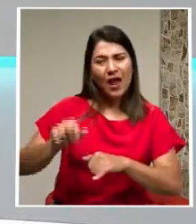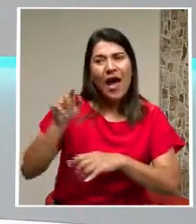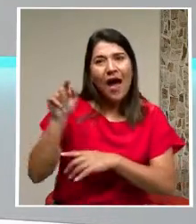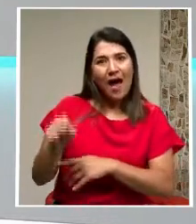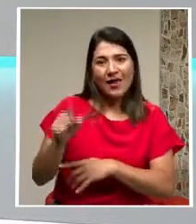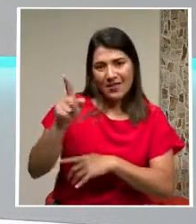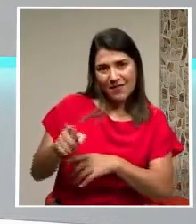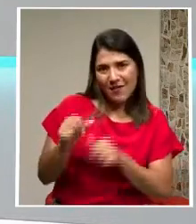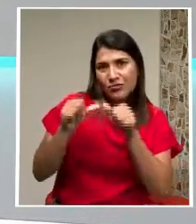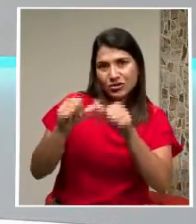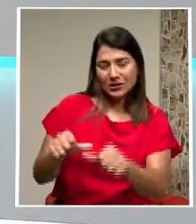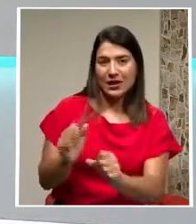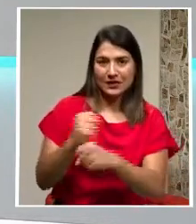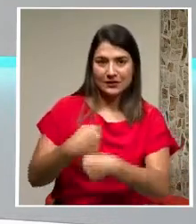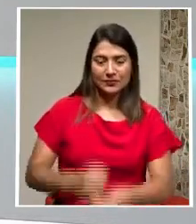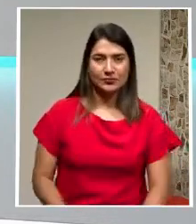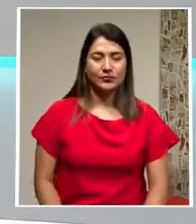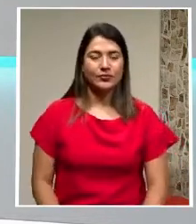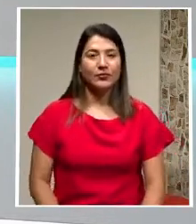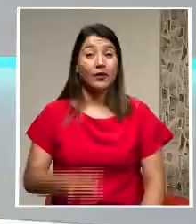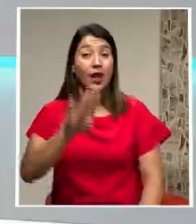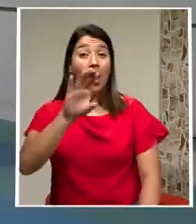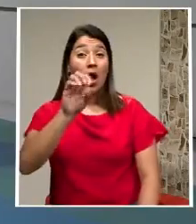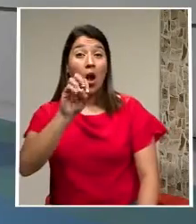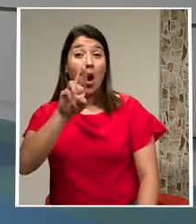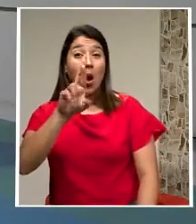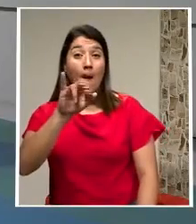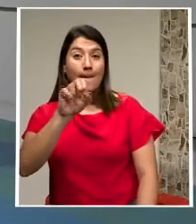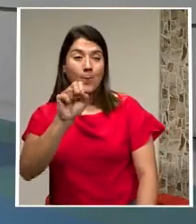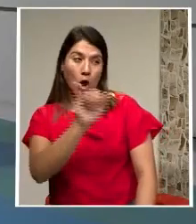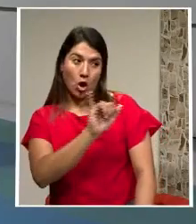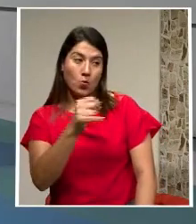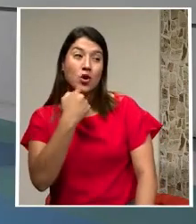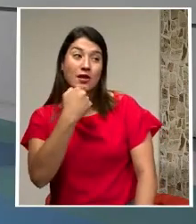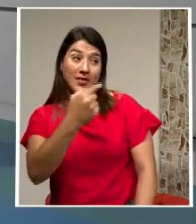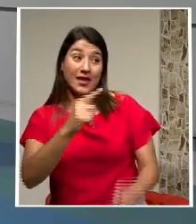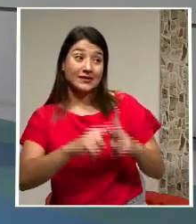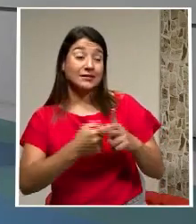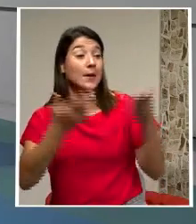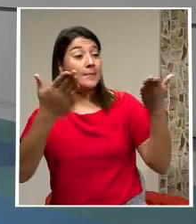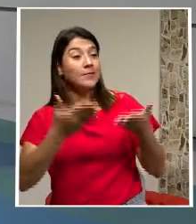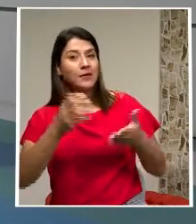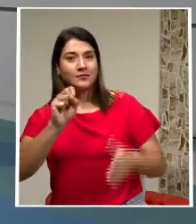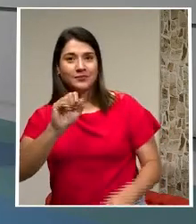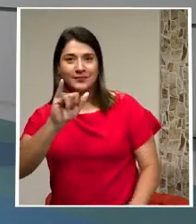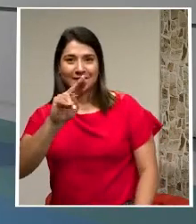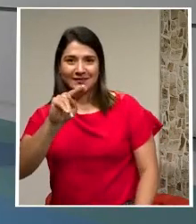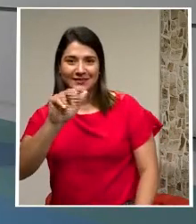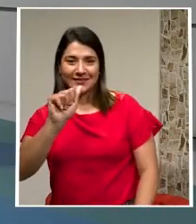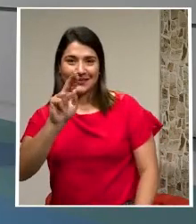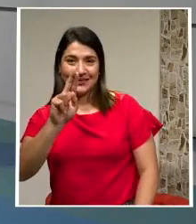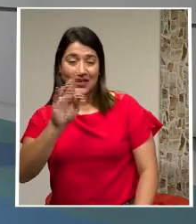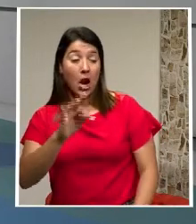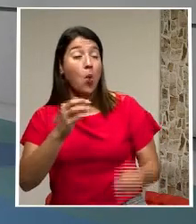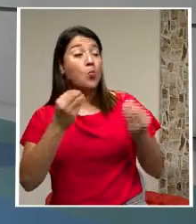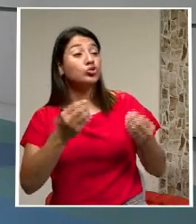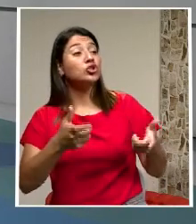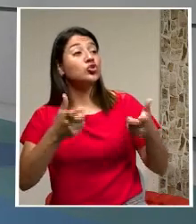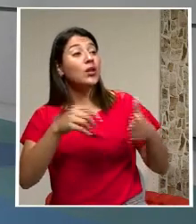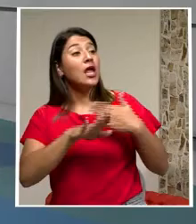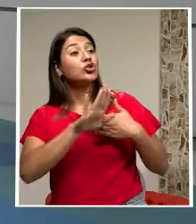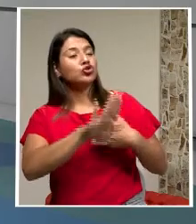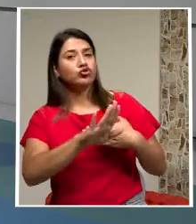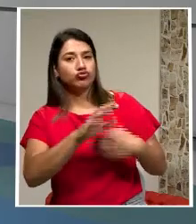Y lo tenemos que seguir haciendo Boris Como te dije al principio Bienvenido al SINAR Mucha suerte en la gestión Con todo gusto Ernesto